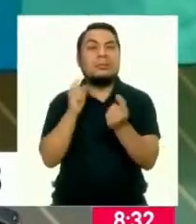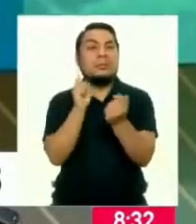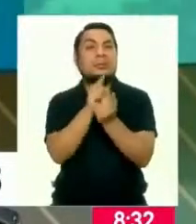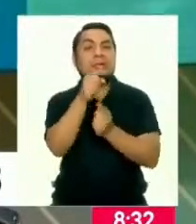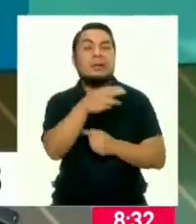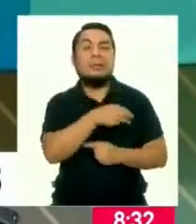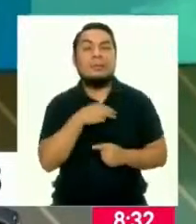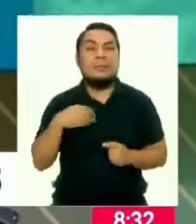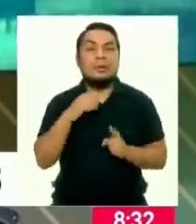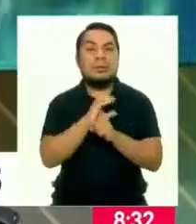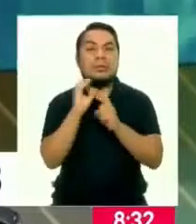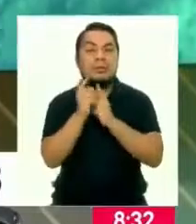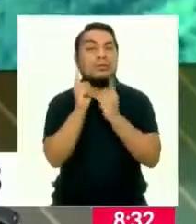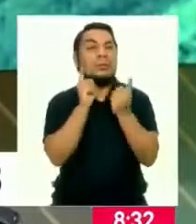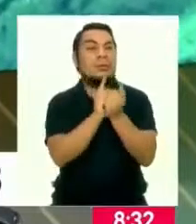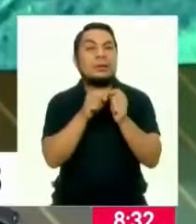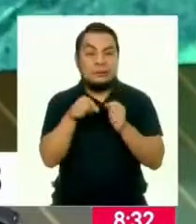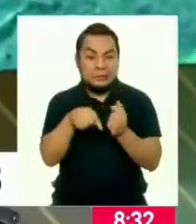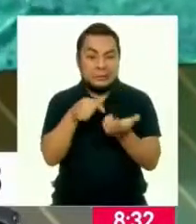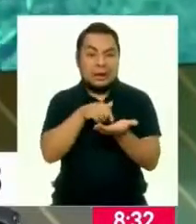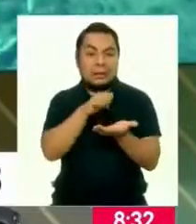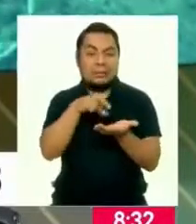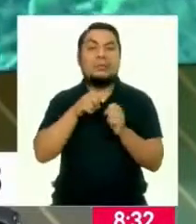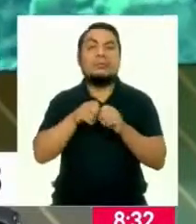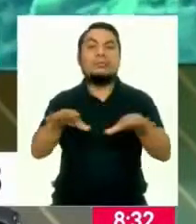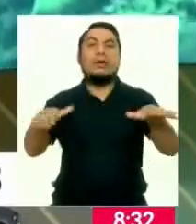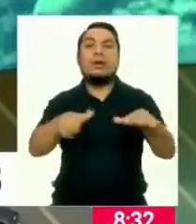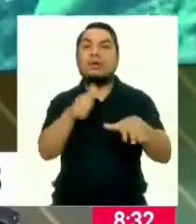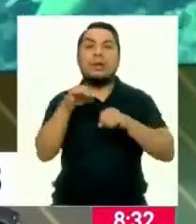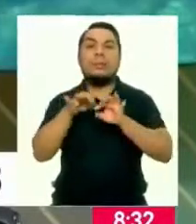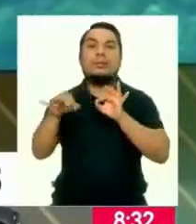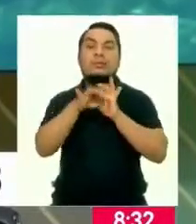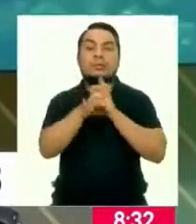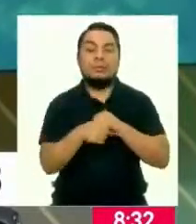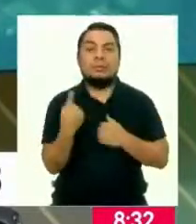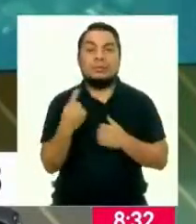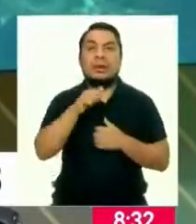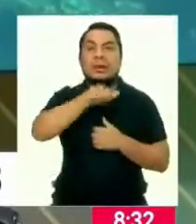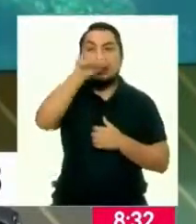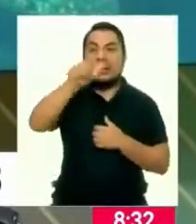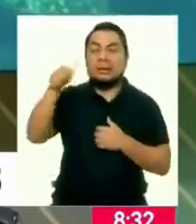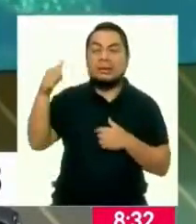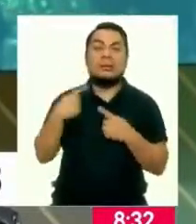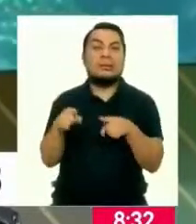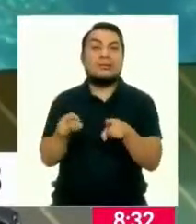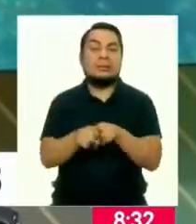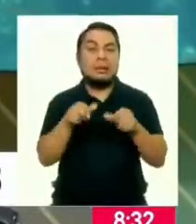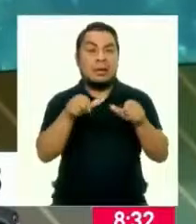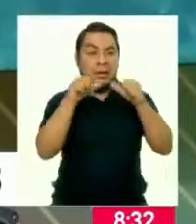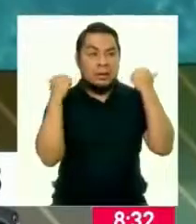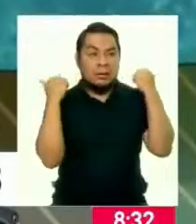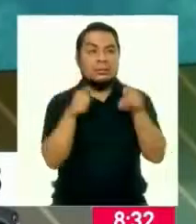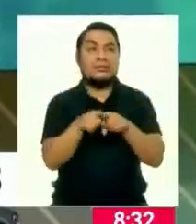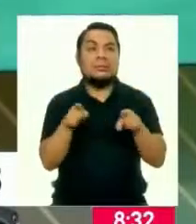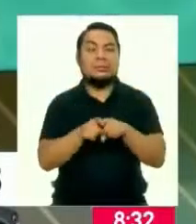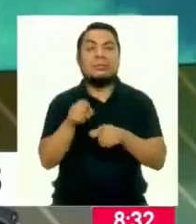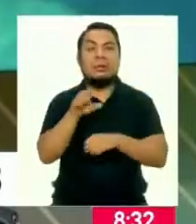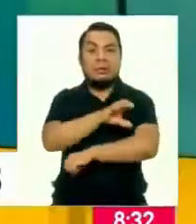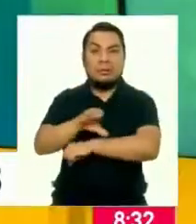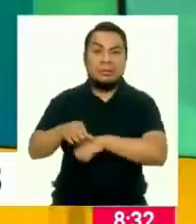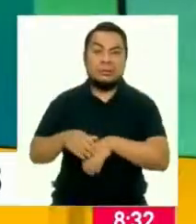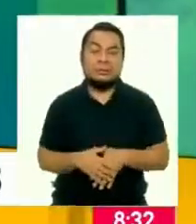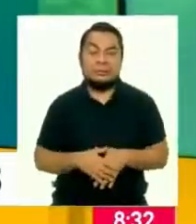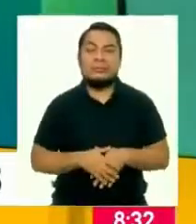el Ministerio de Agricultura para extender hacia otras regiones del Perú, y no solamente en la zona andina, sino también en la Amazonía y en la costa.